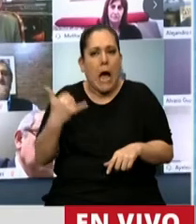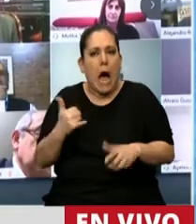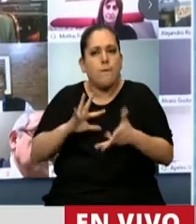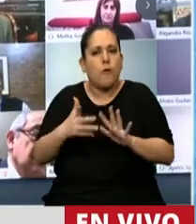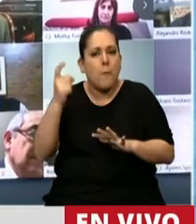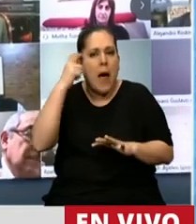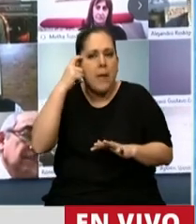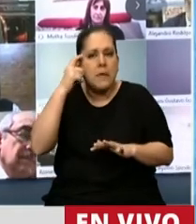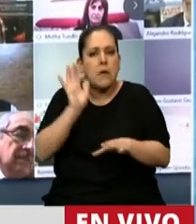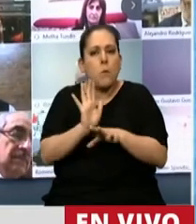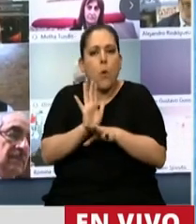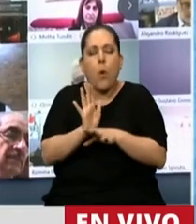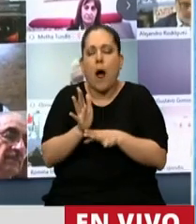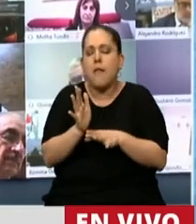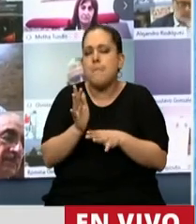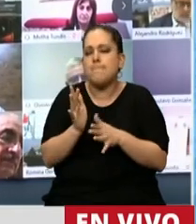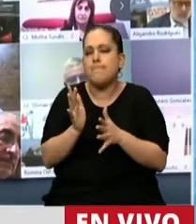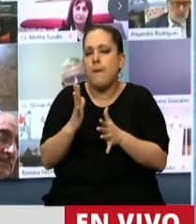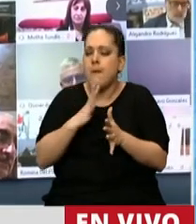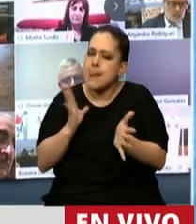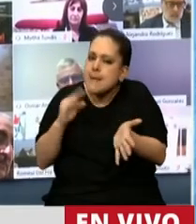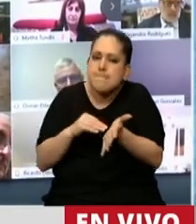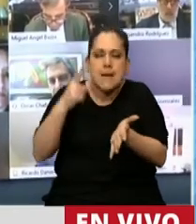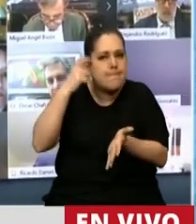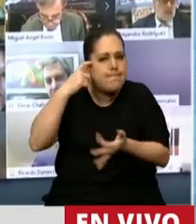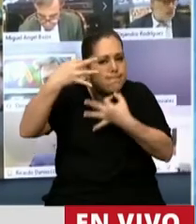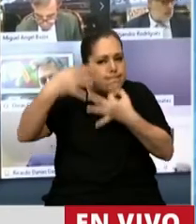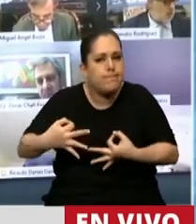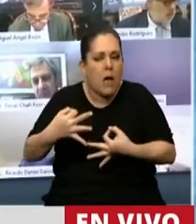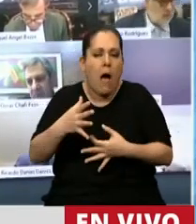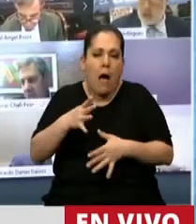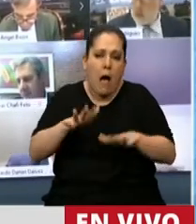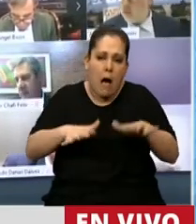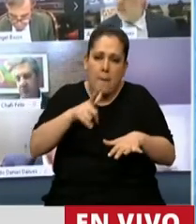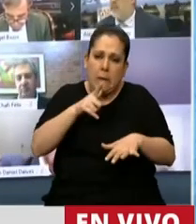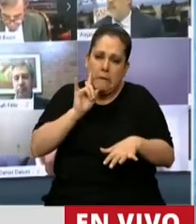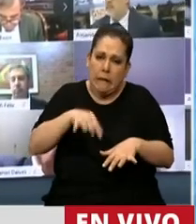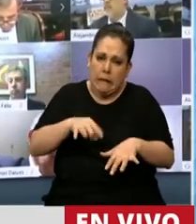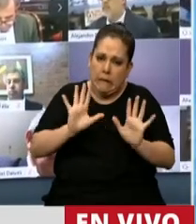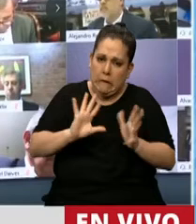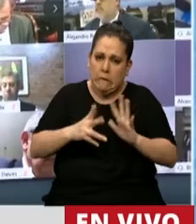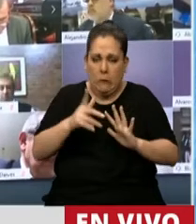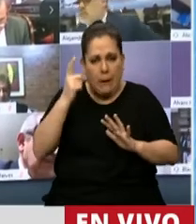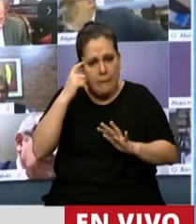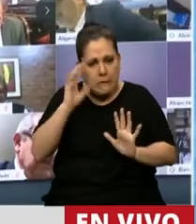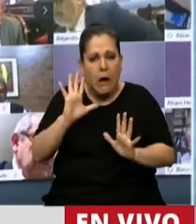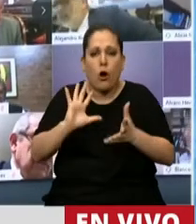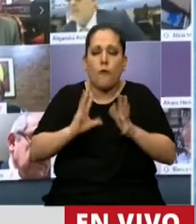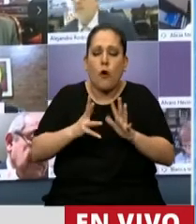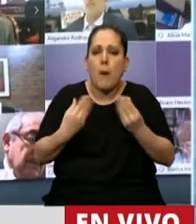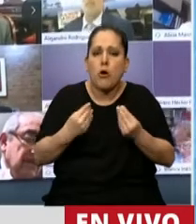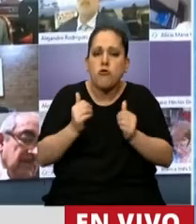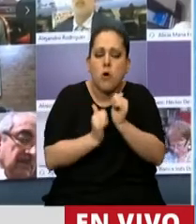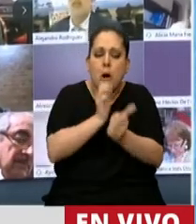pensar tan chiquita, tan, digamos, a veces patética con respecto al desarrollo